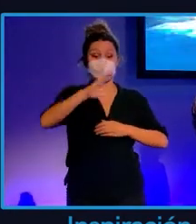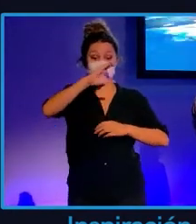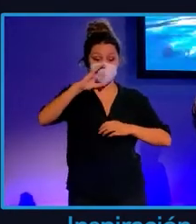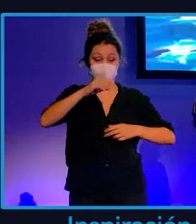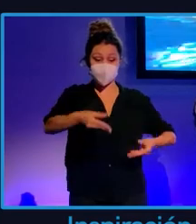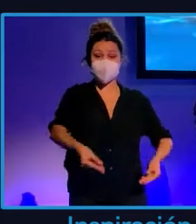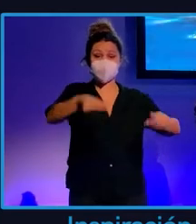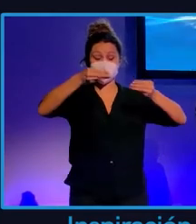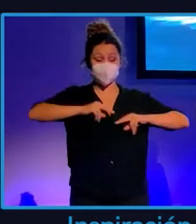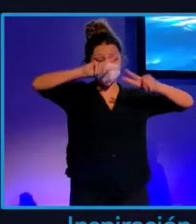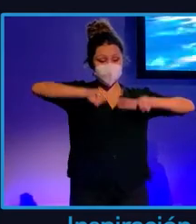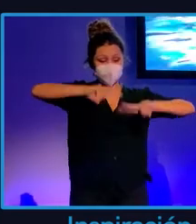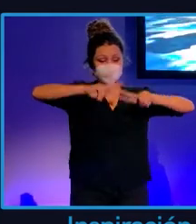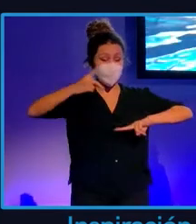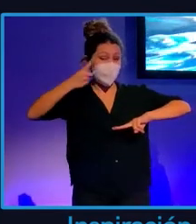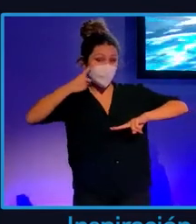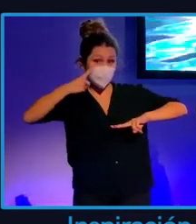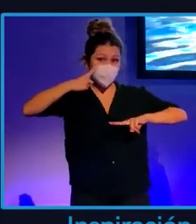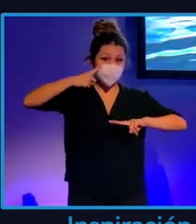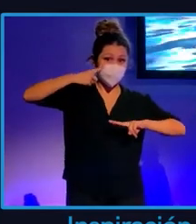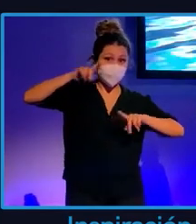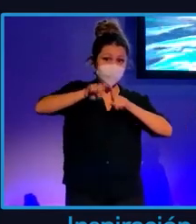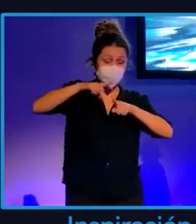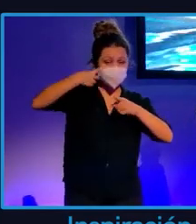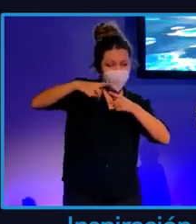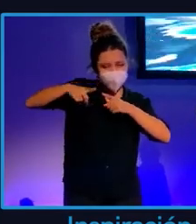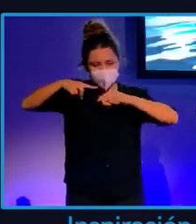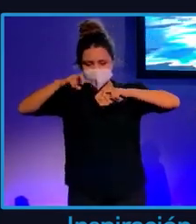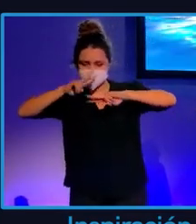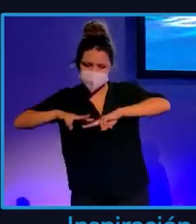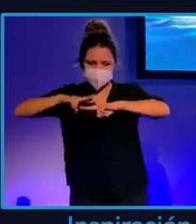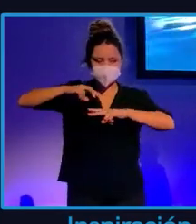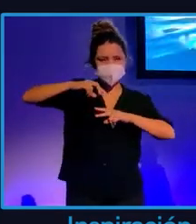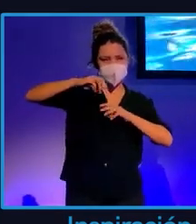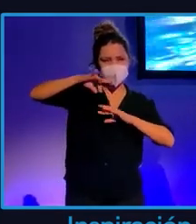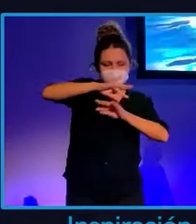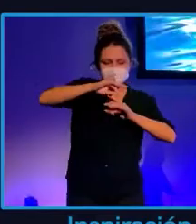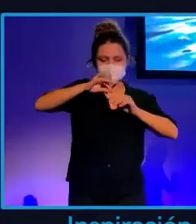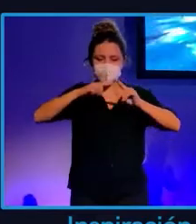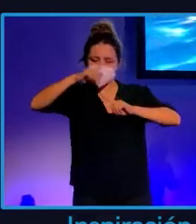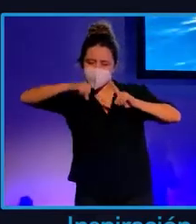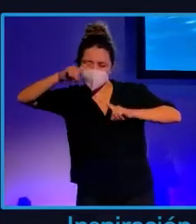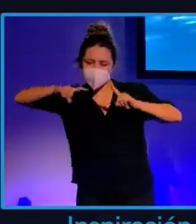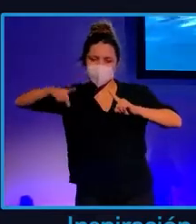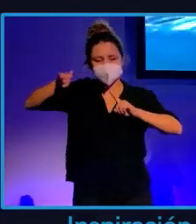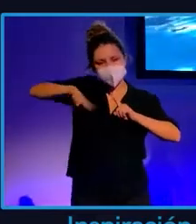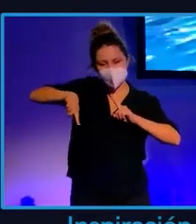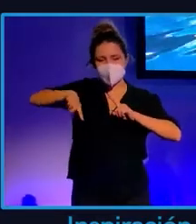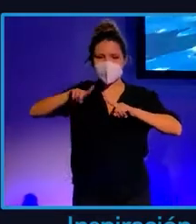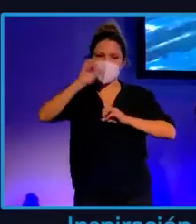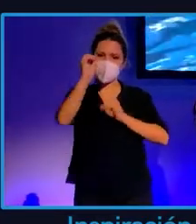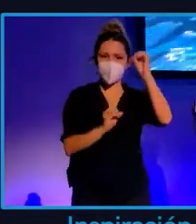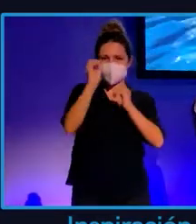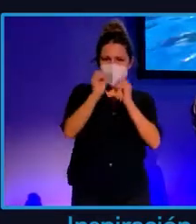flujos hidrotermales, variaciones de temperatura, salinidad, pH o disminución de la concentración de oxígeno